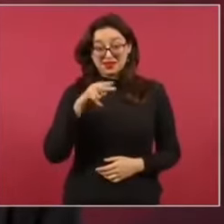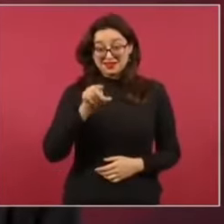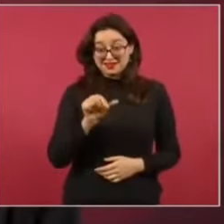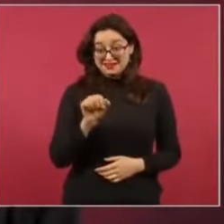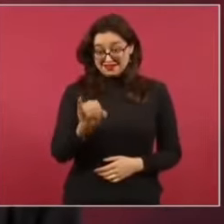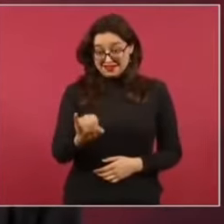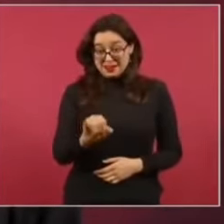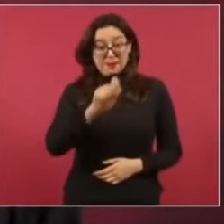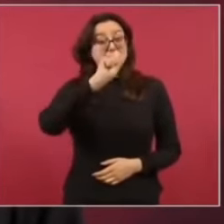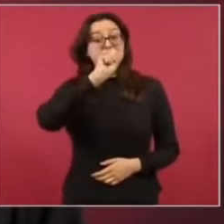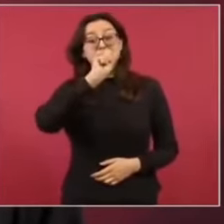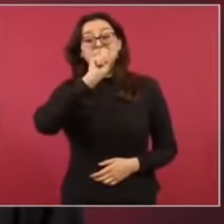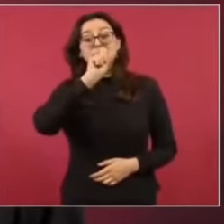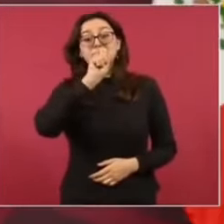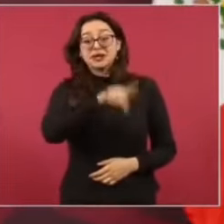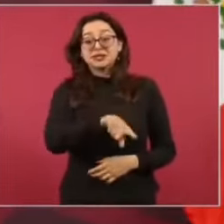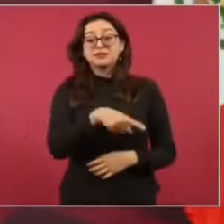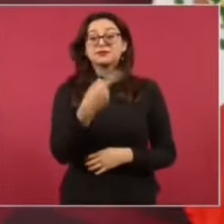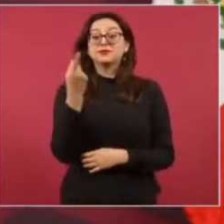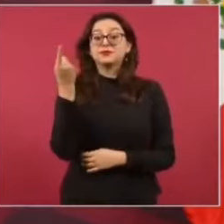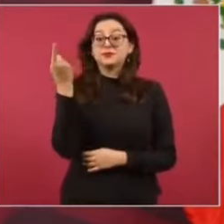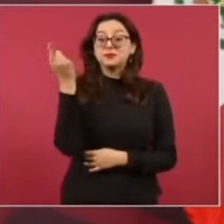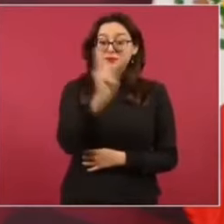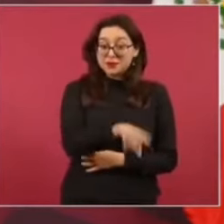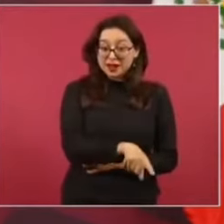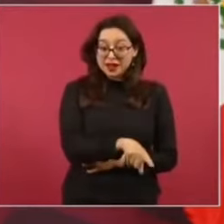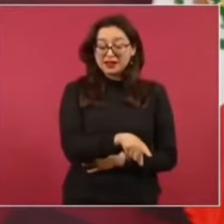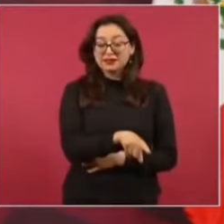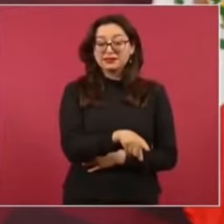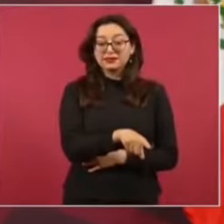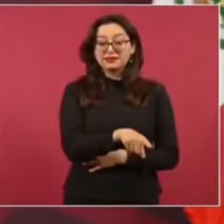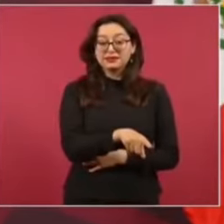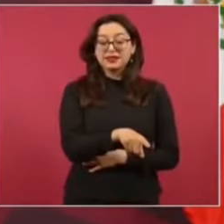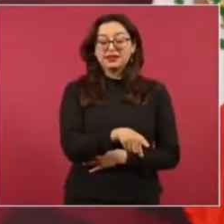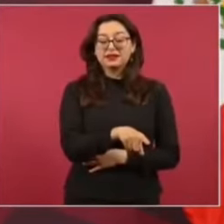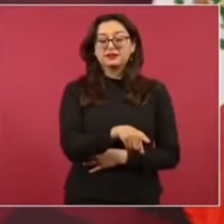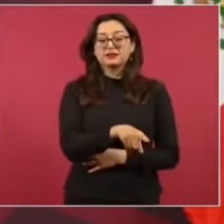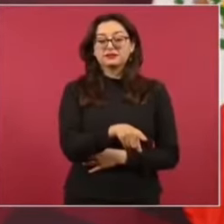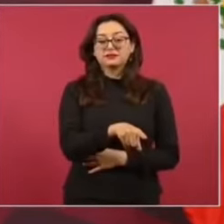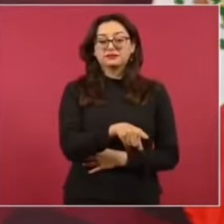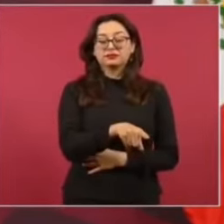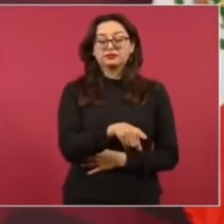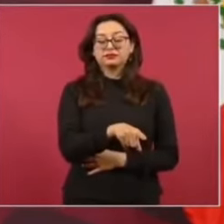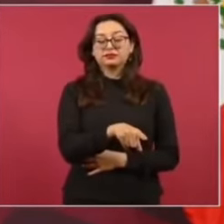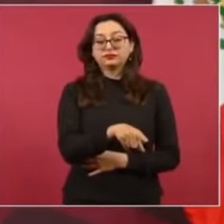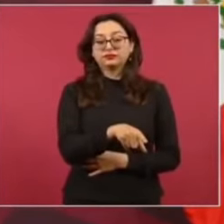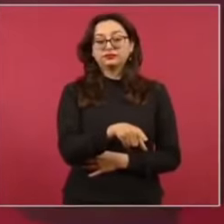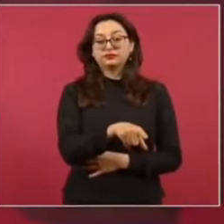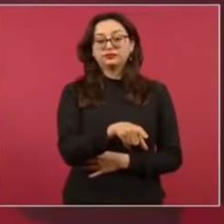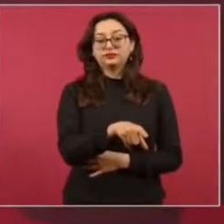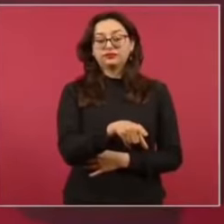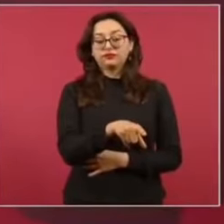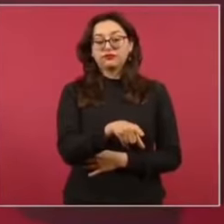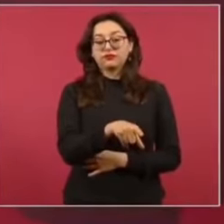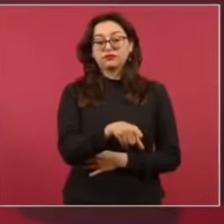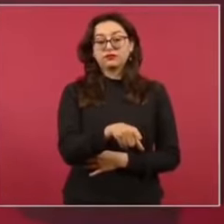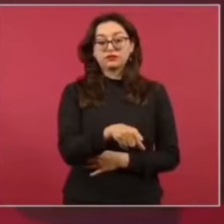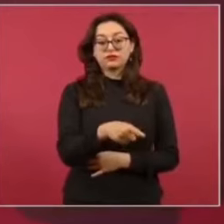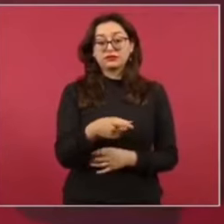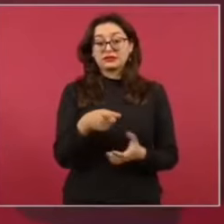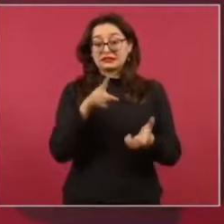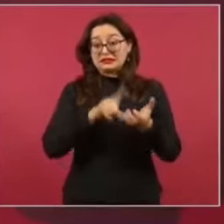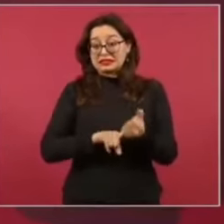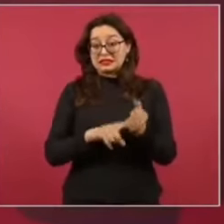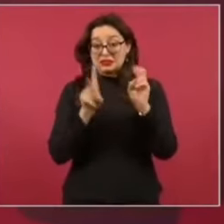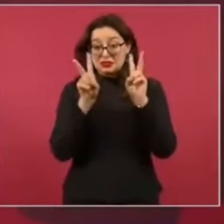ordenó que se mantuviese en secreto todo